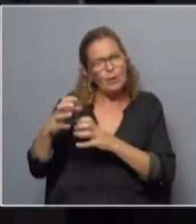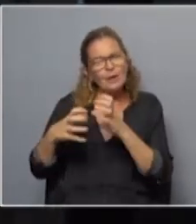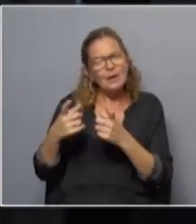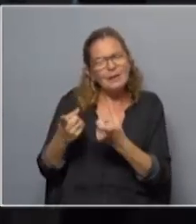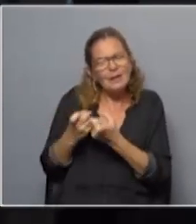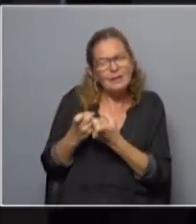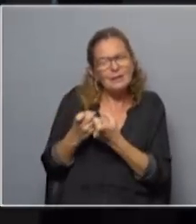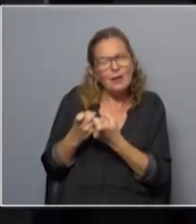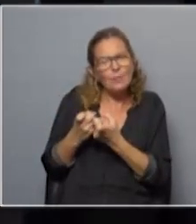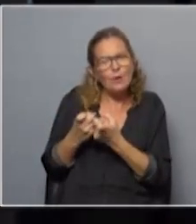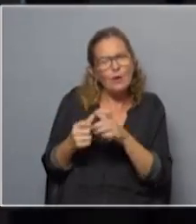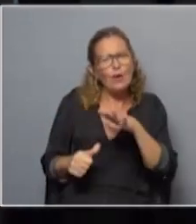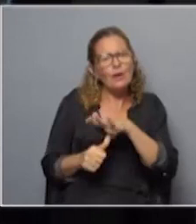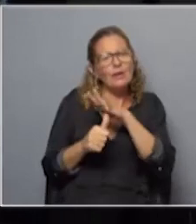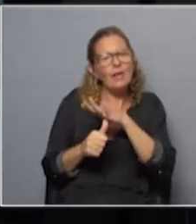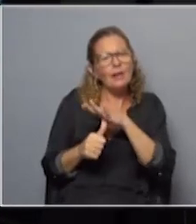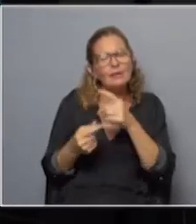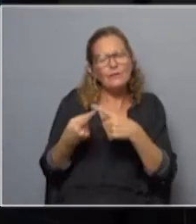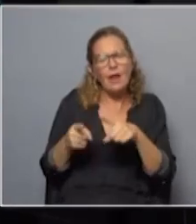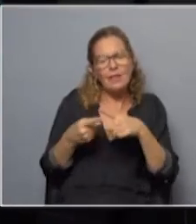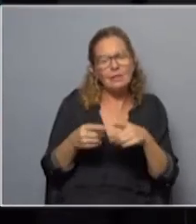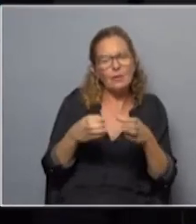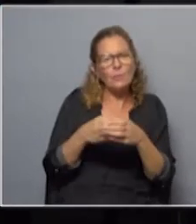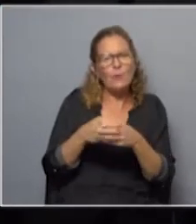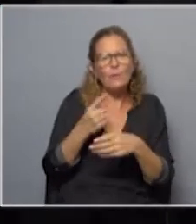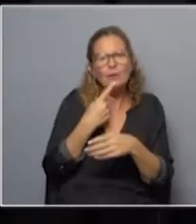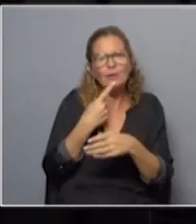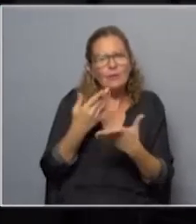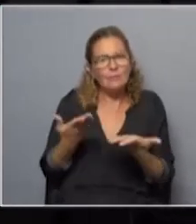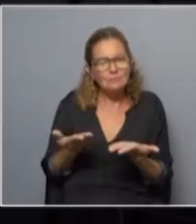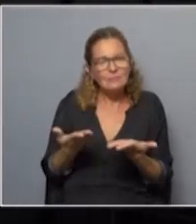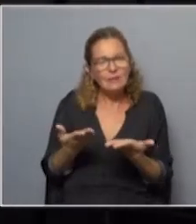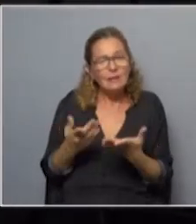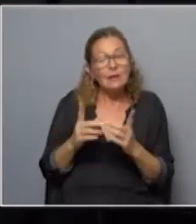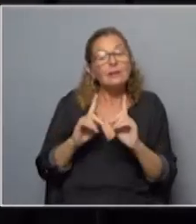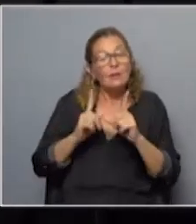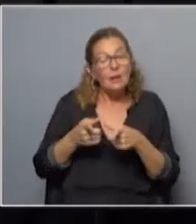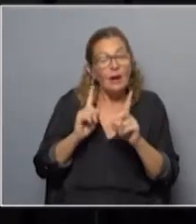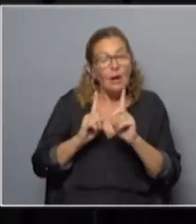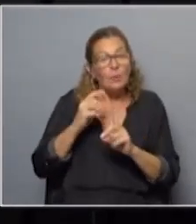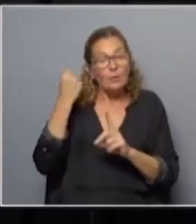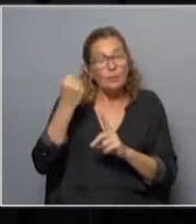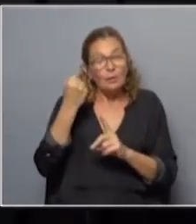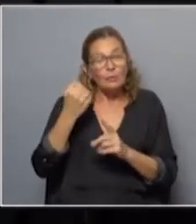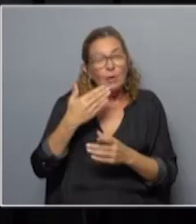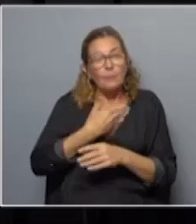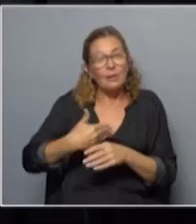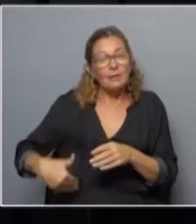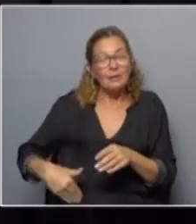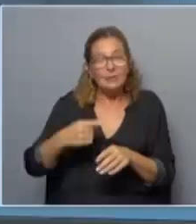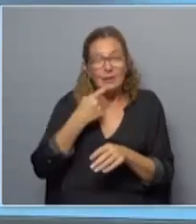instancia en donde los líderes de los distintos partidos actúen. Y también, y es algo muy importante, cuando el presidente dice